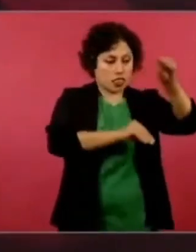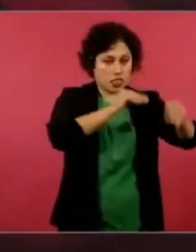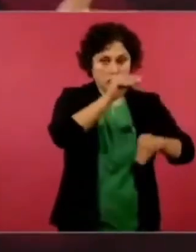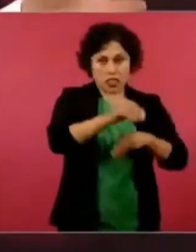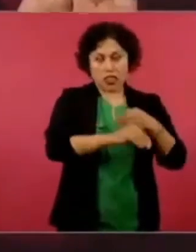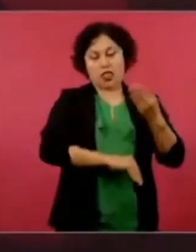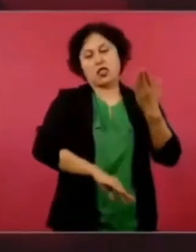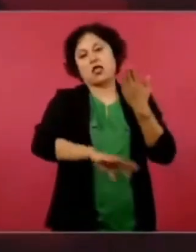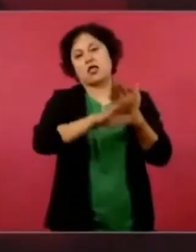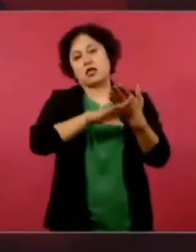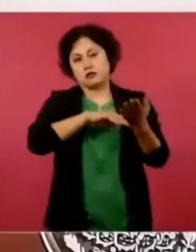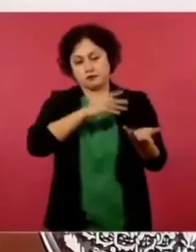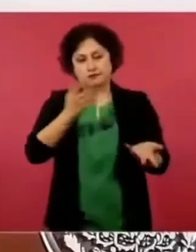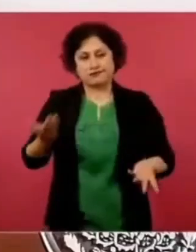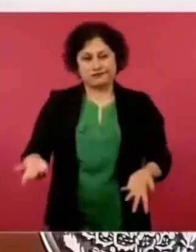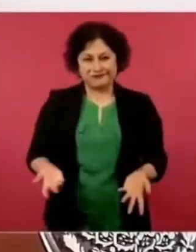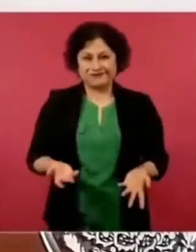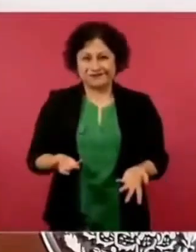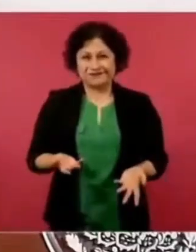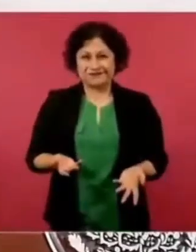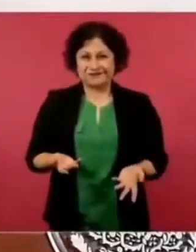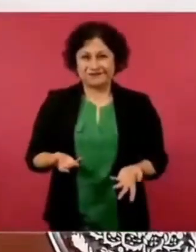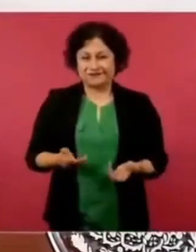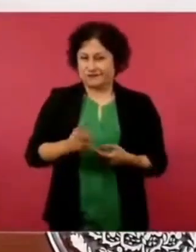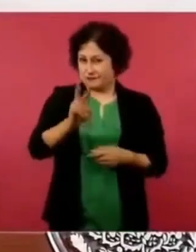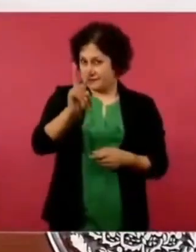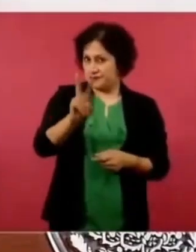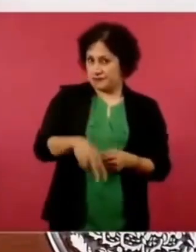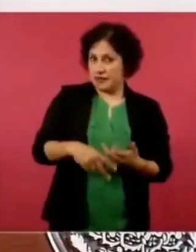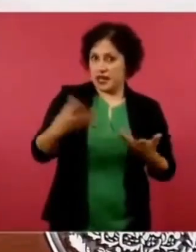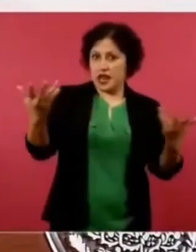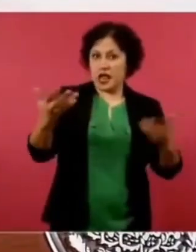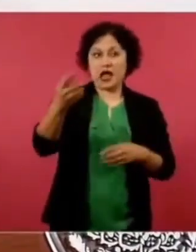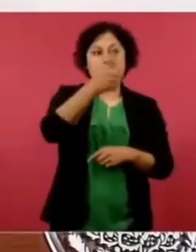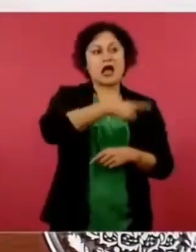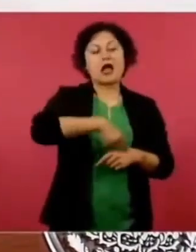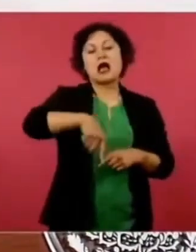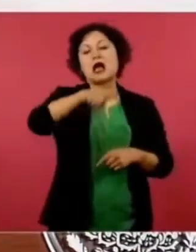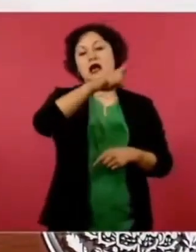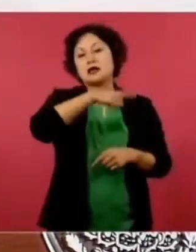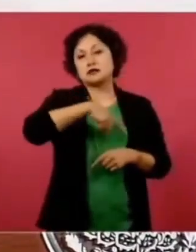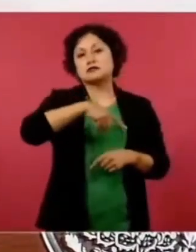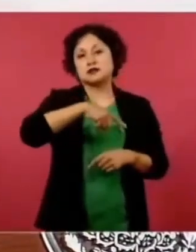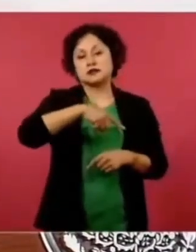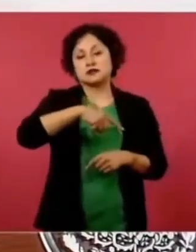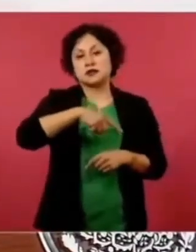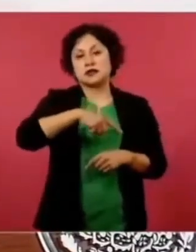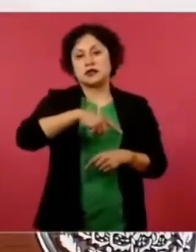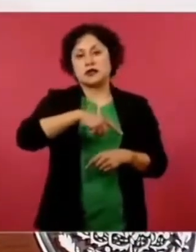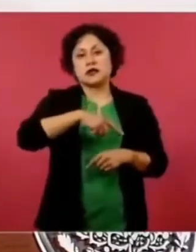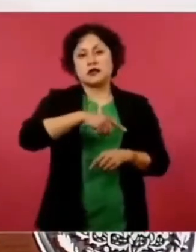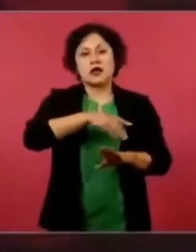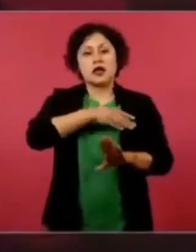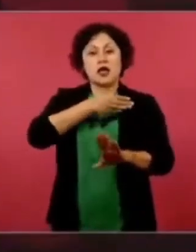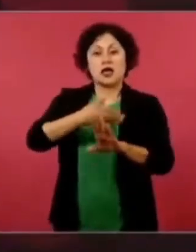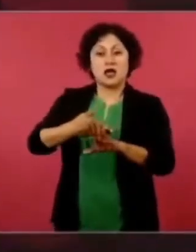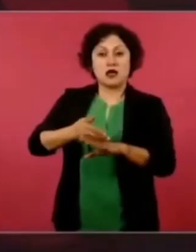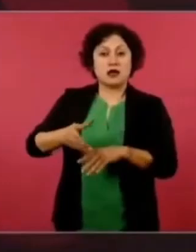hace una ceremonia contra el gobierno federal,